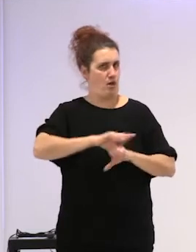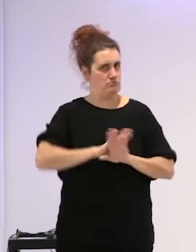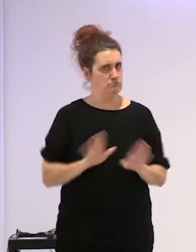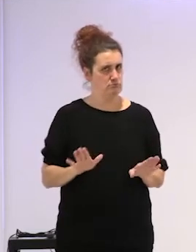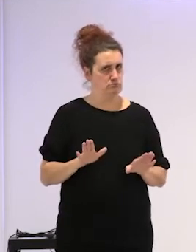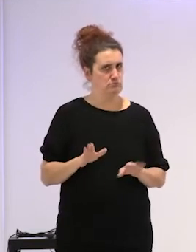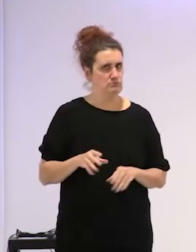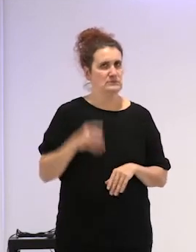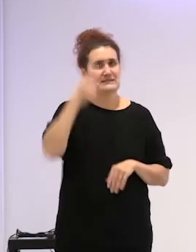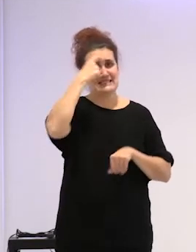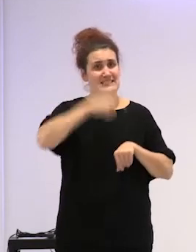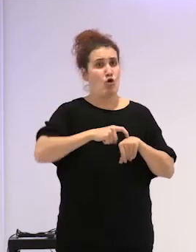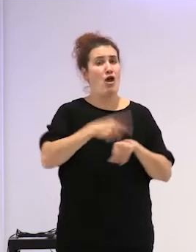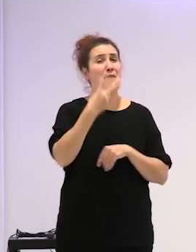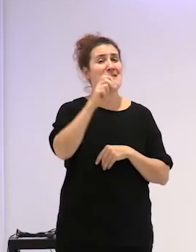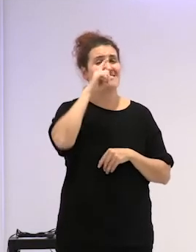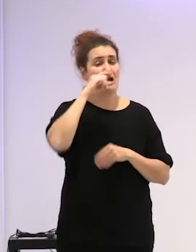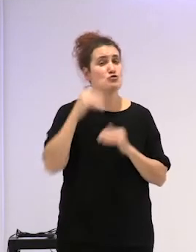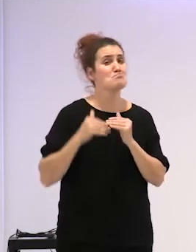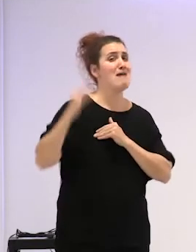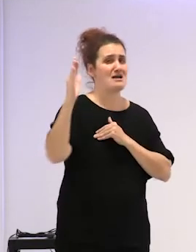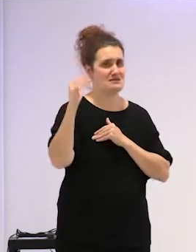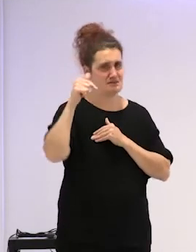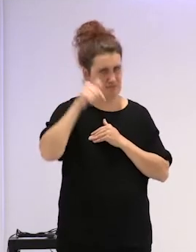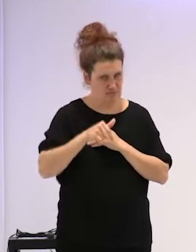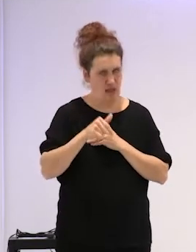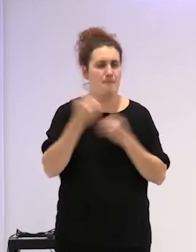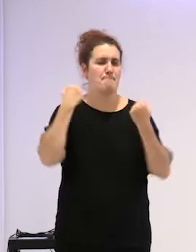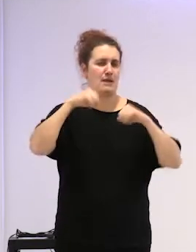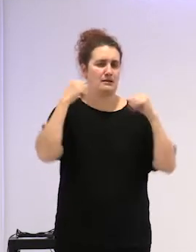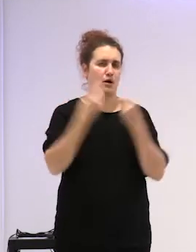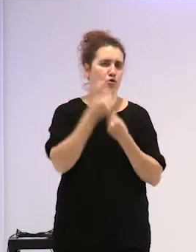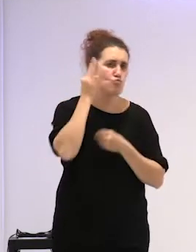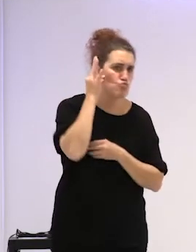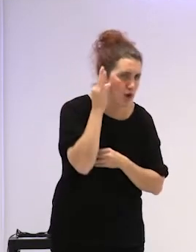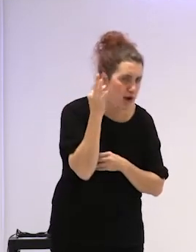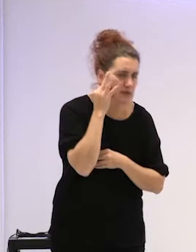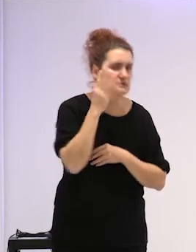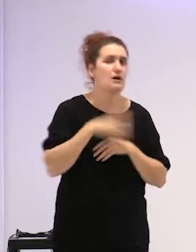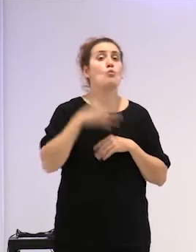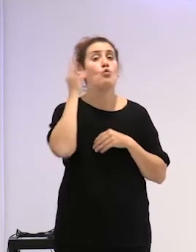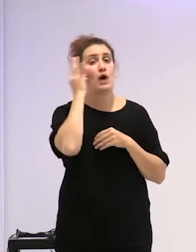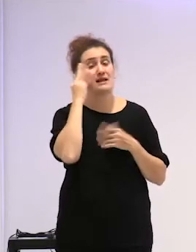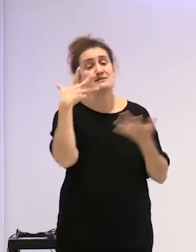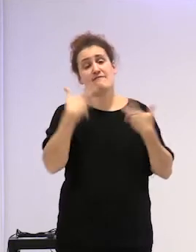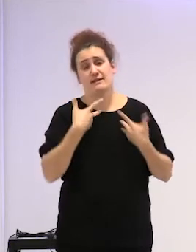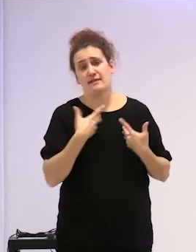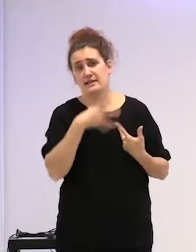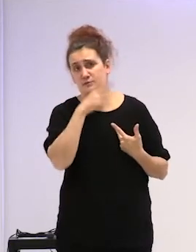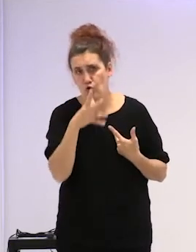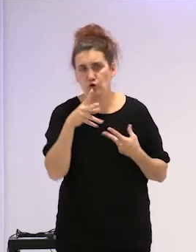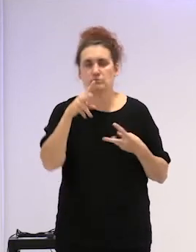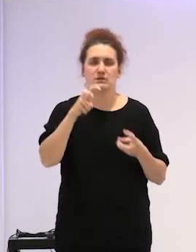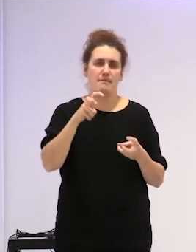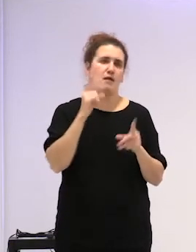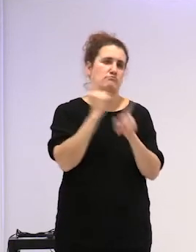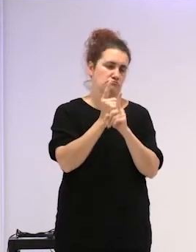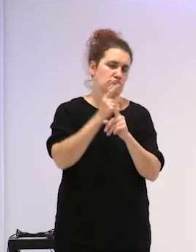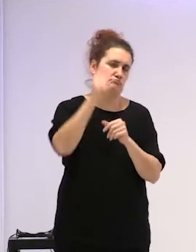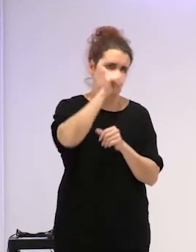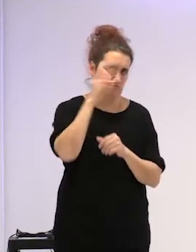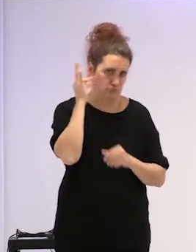psicóloga con más de 20 años en la práctica clínica con mujeres, en particular mujeres afectadas por malestares de género,